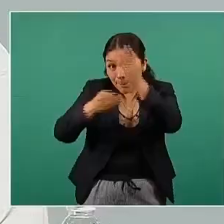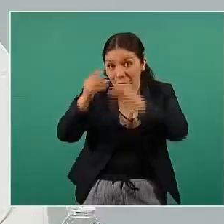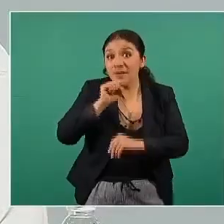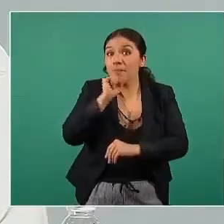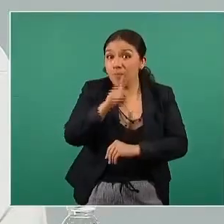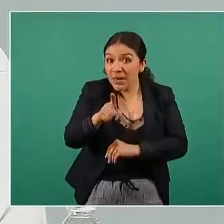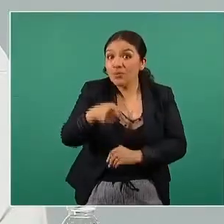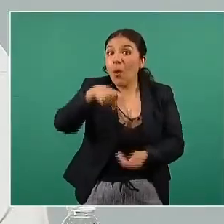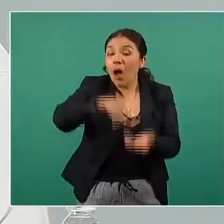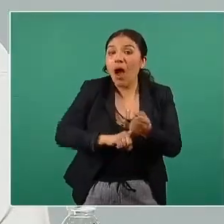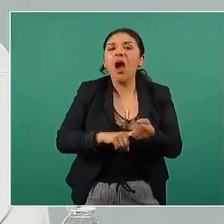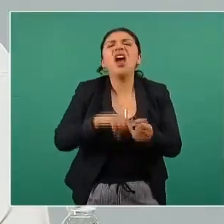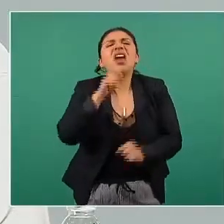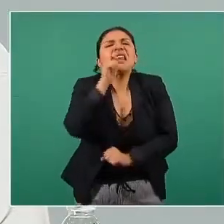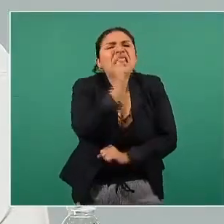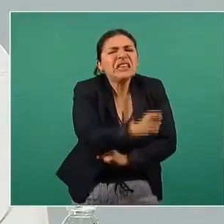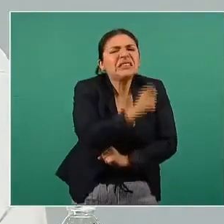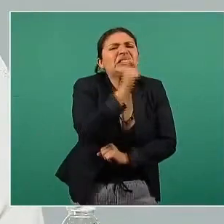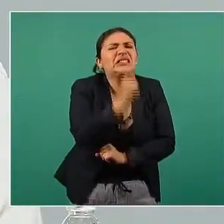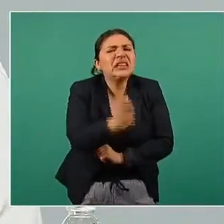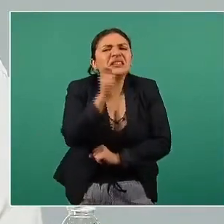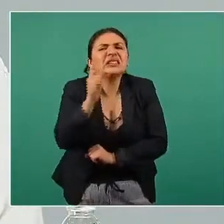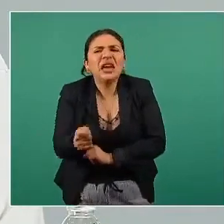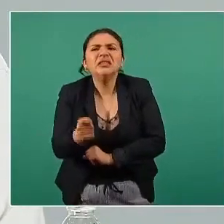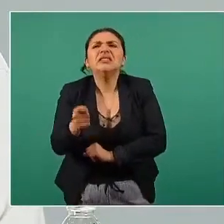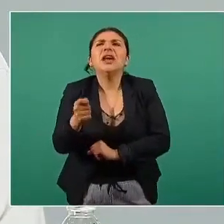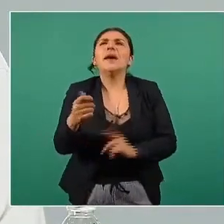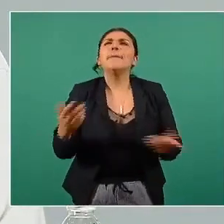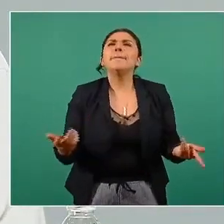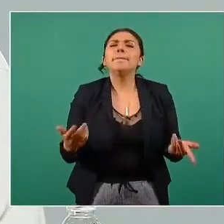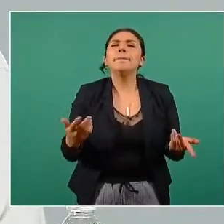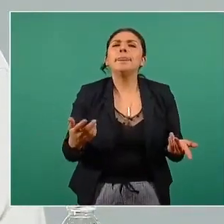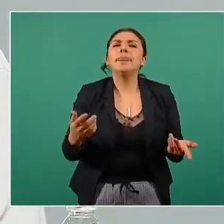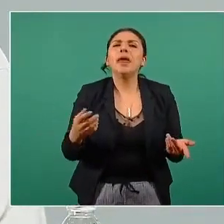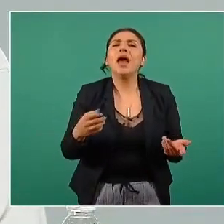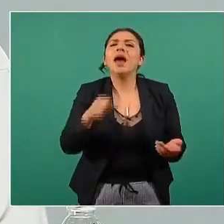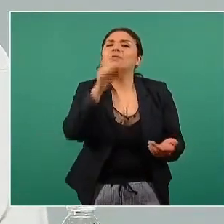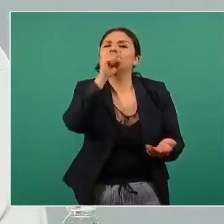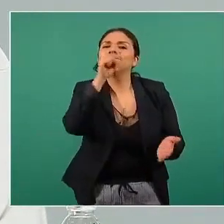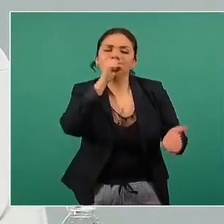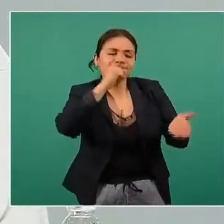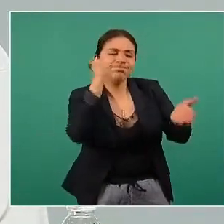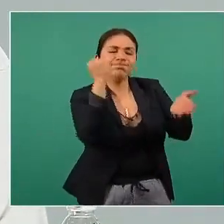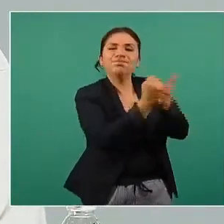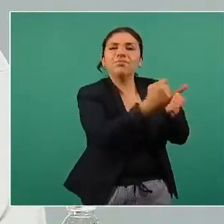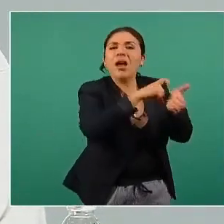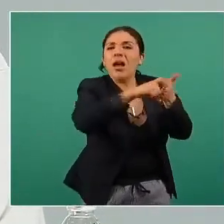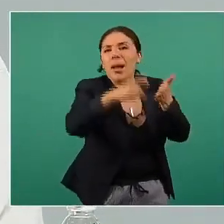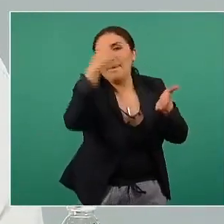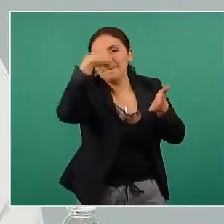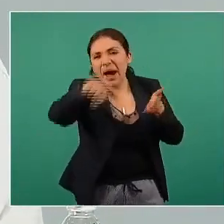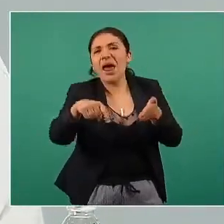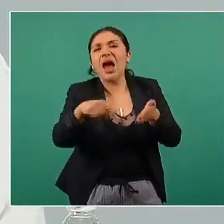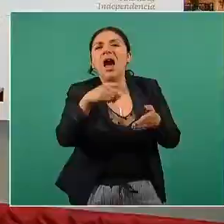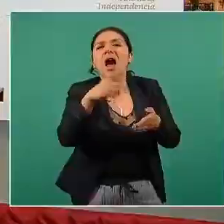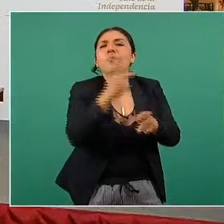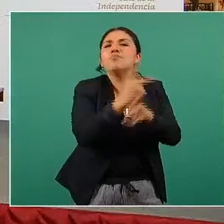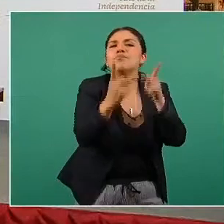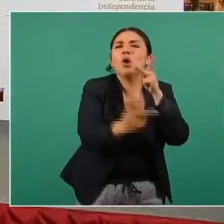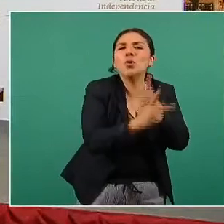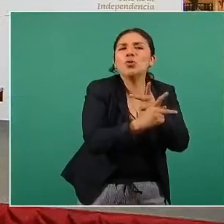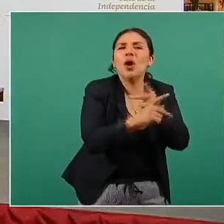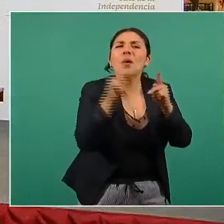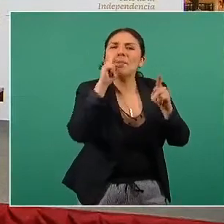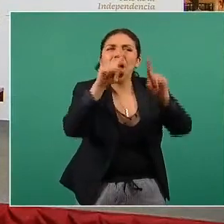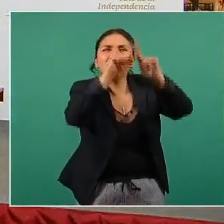mismo qué significan los sellos de advertencia en los productos estos